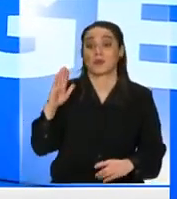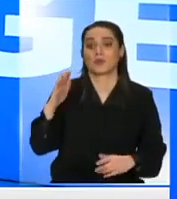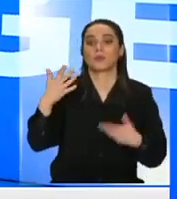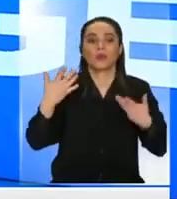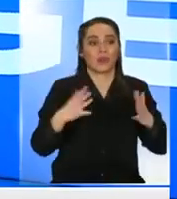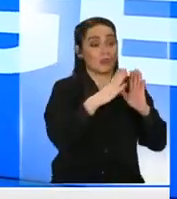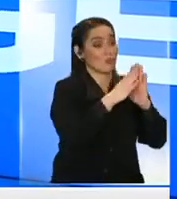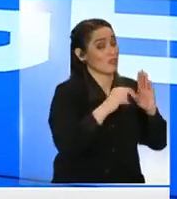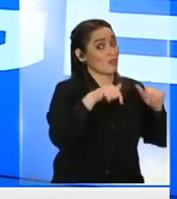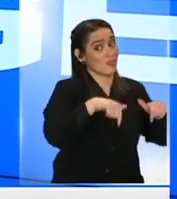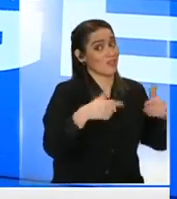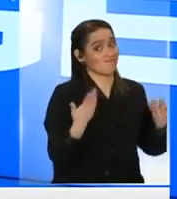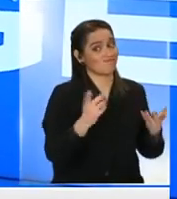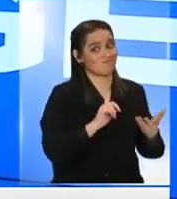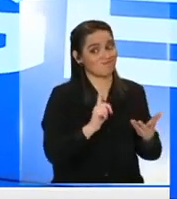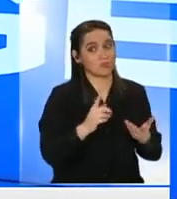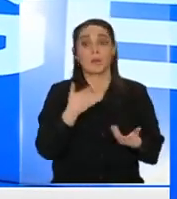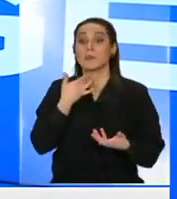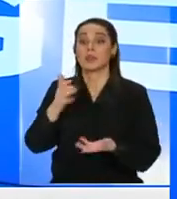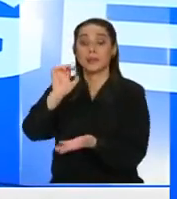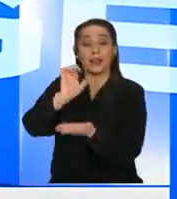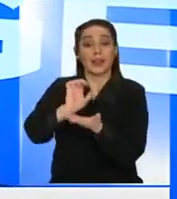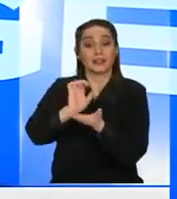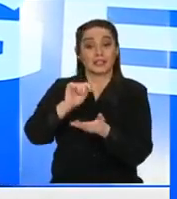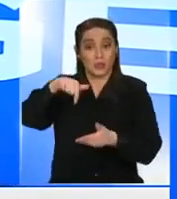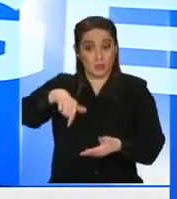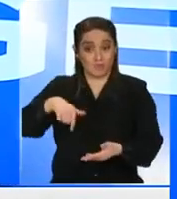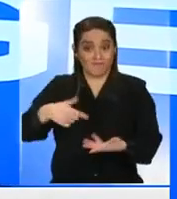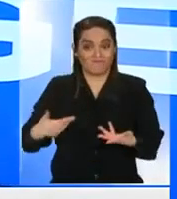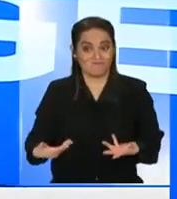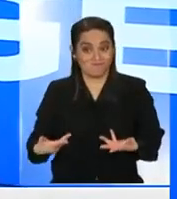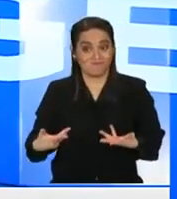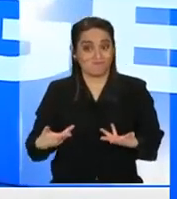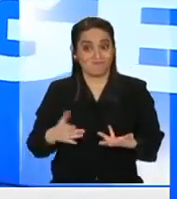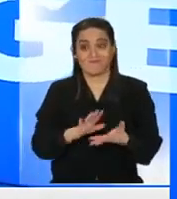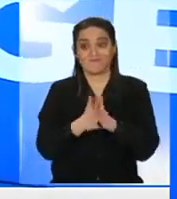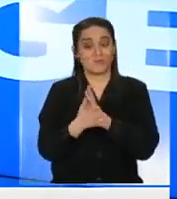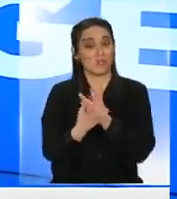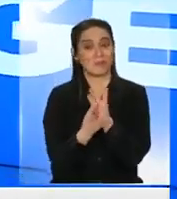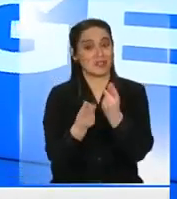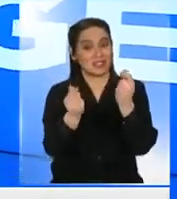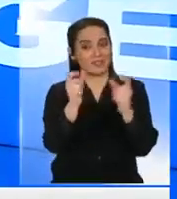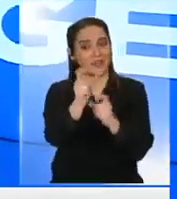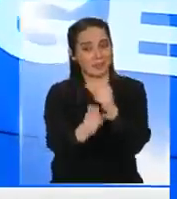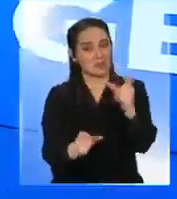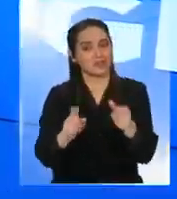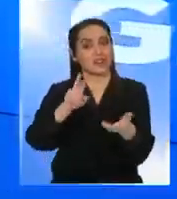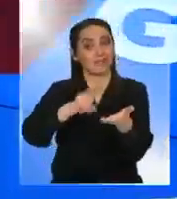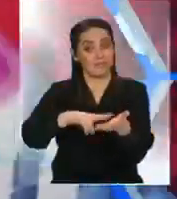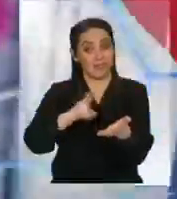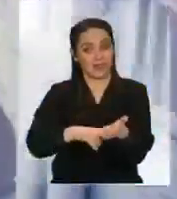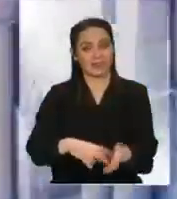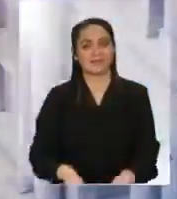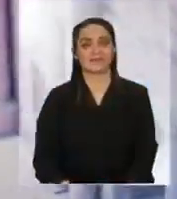como bien lo dice Vicente para el estado y para este gobierno en particular son absolutamente invisibles muchas gracias generación Z